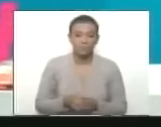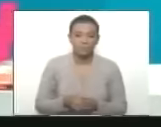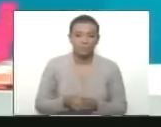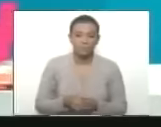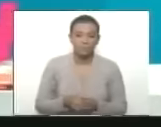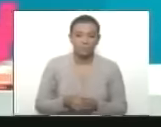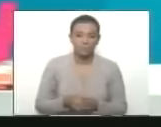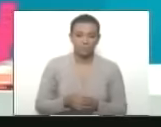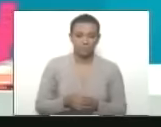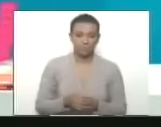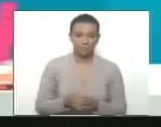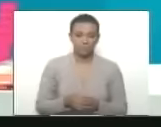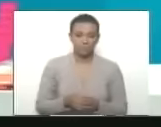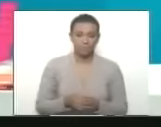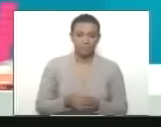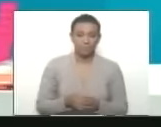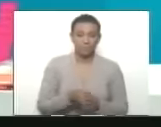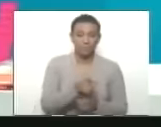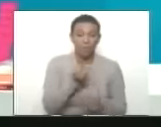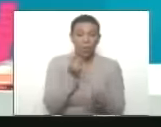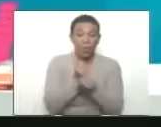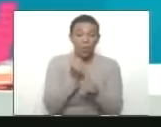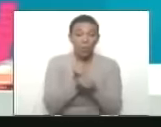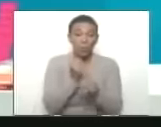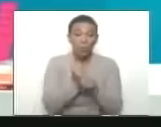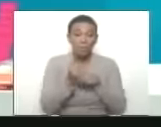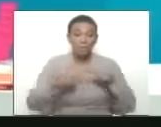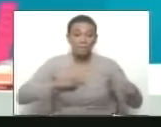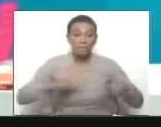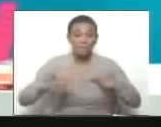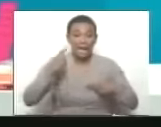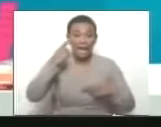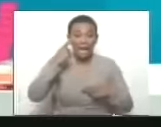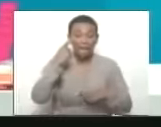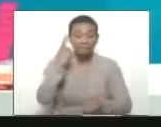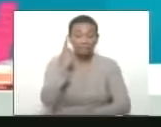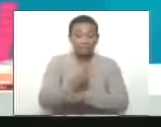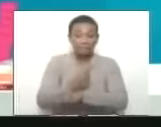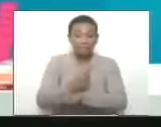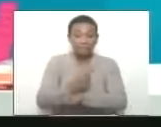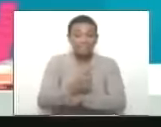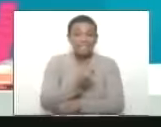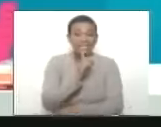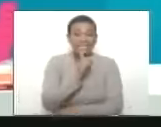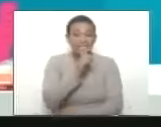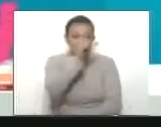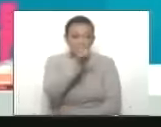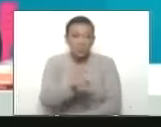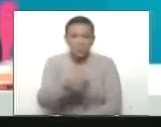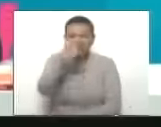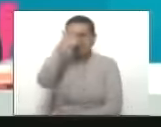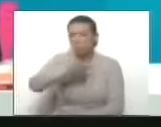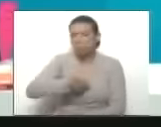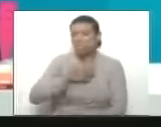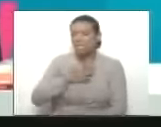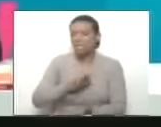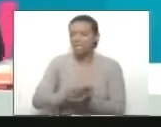Una guaratín que ponen las pilas de ese equipo, porque si hay alguien exigente. Yo soy una manguangua.